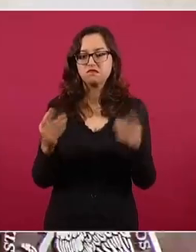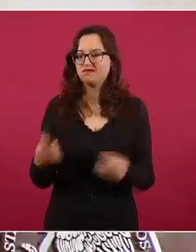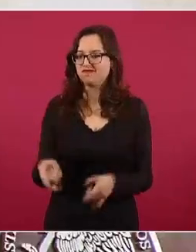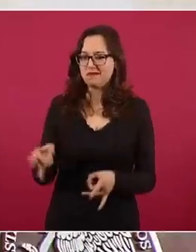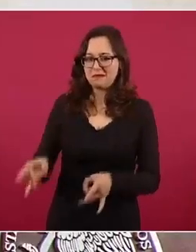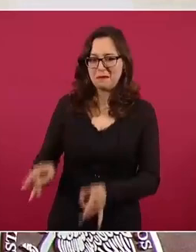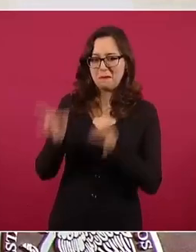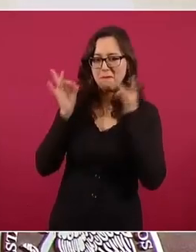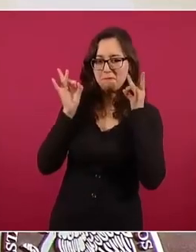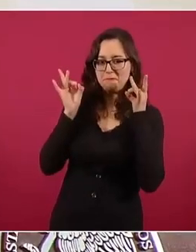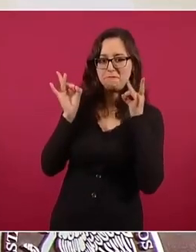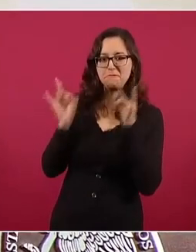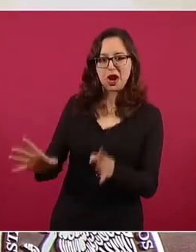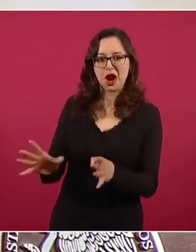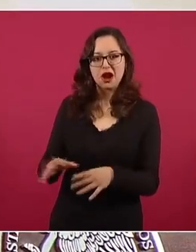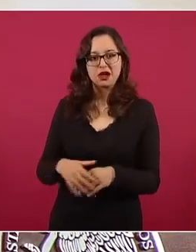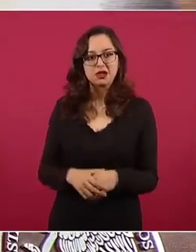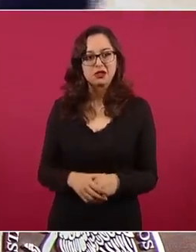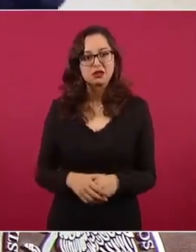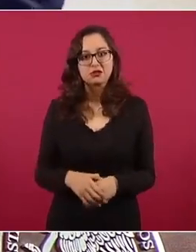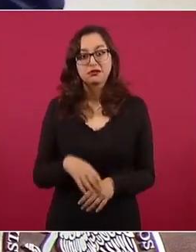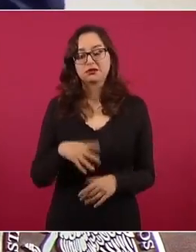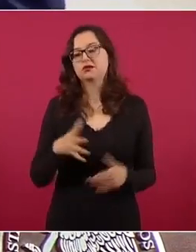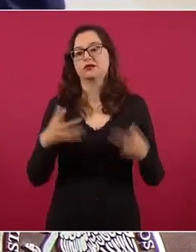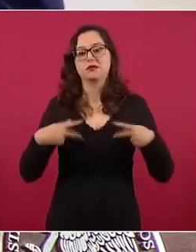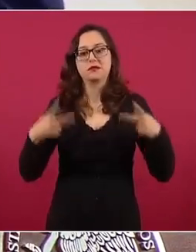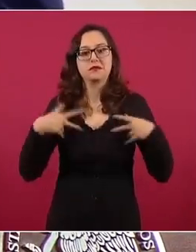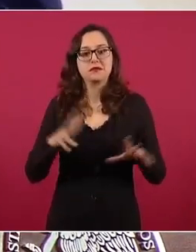y se va para arriba.